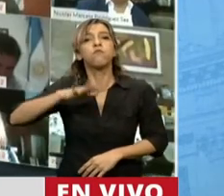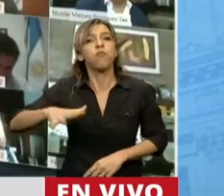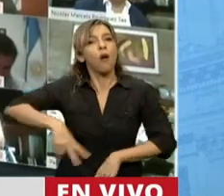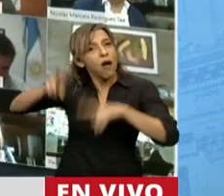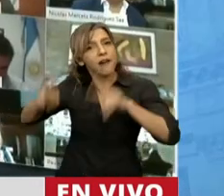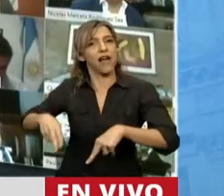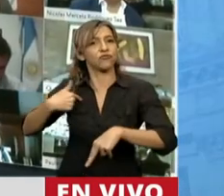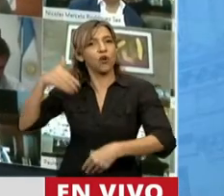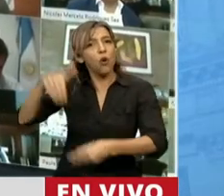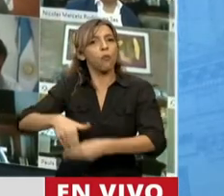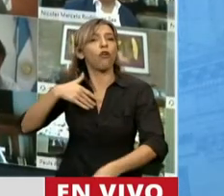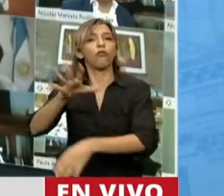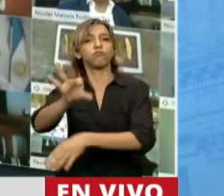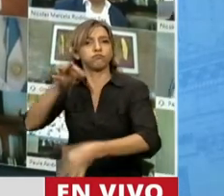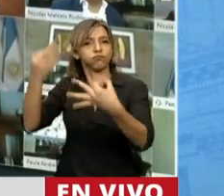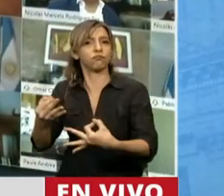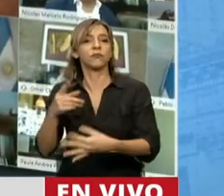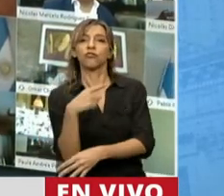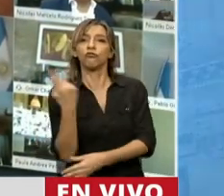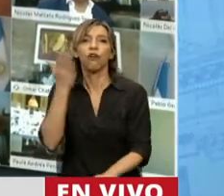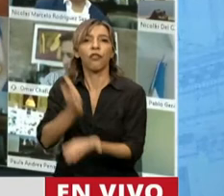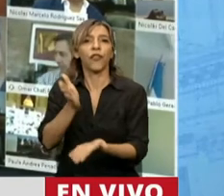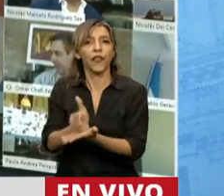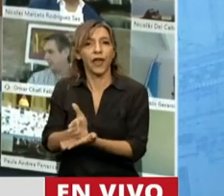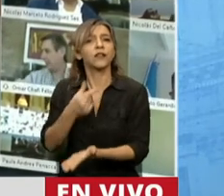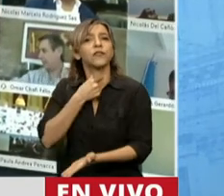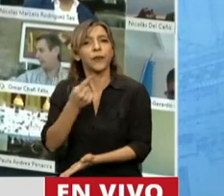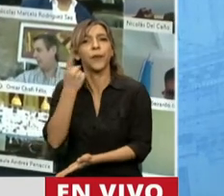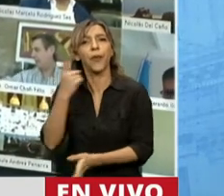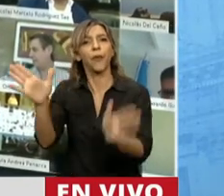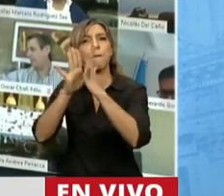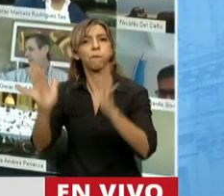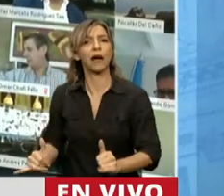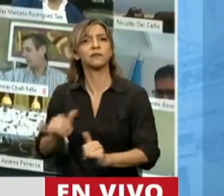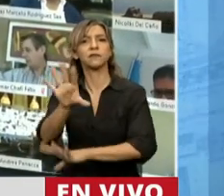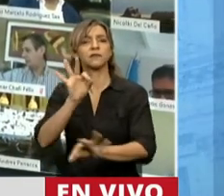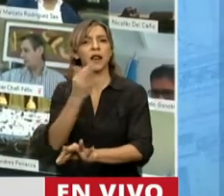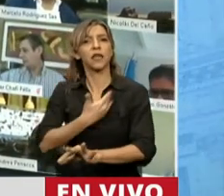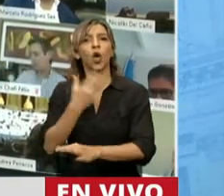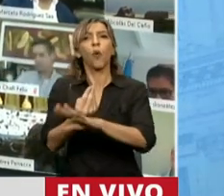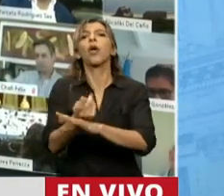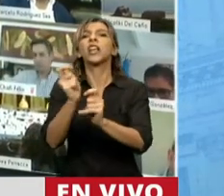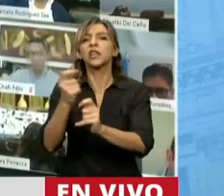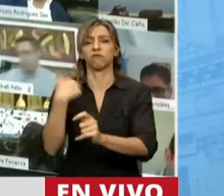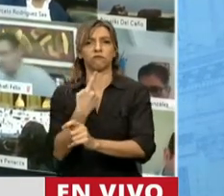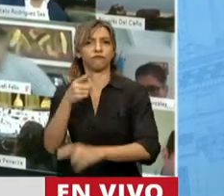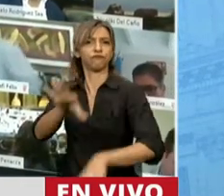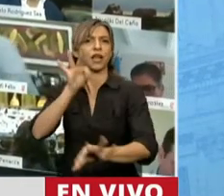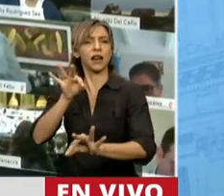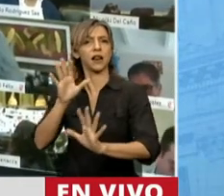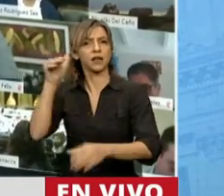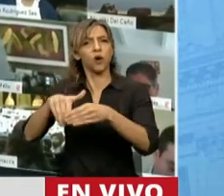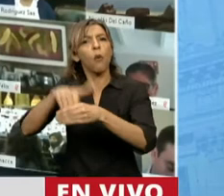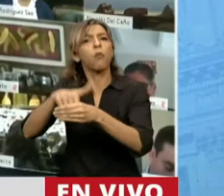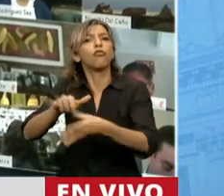formoseños y formoseñas tenemos ese derecho de vivir en paz, tenemos derecho a elegir los gobernantes que queremos, tenemos derecho a que nos respeten,